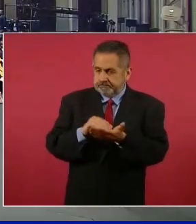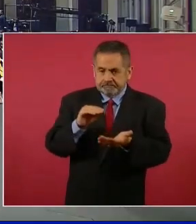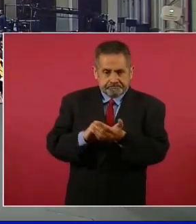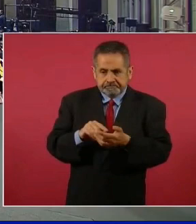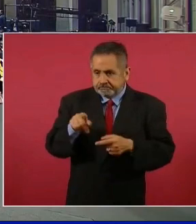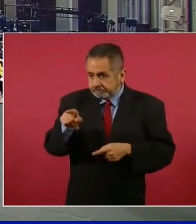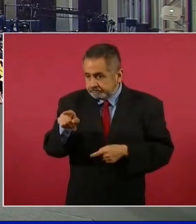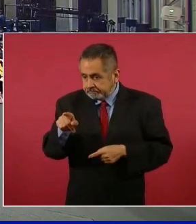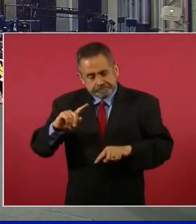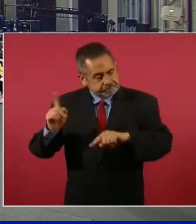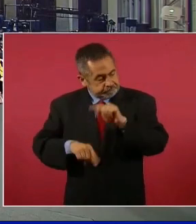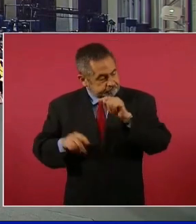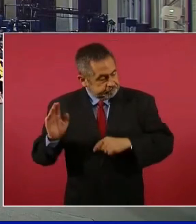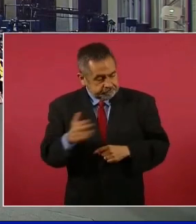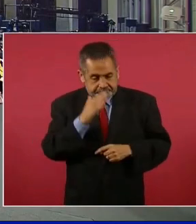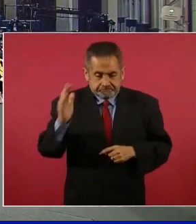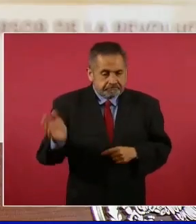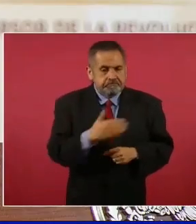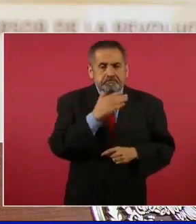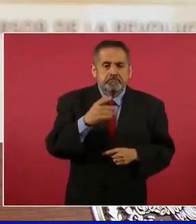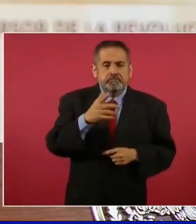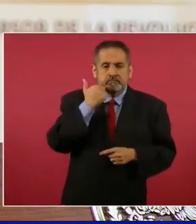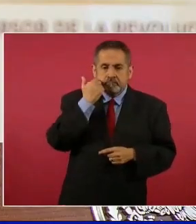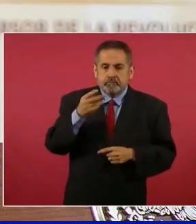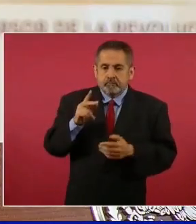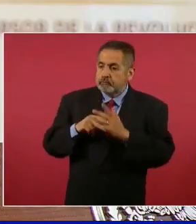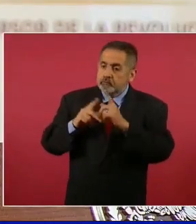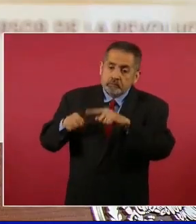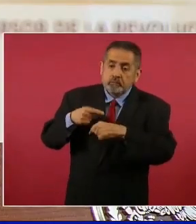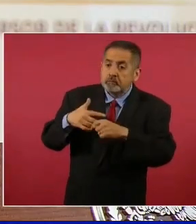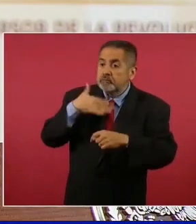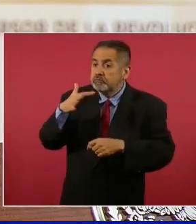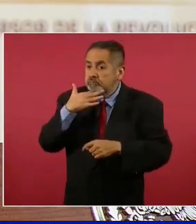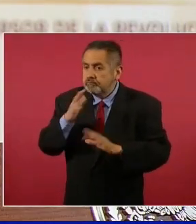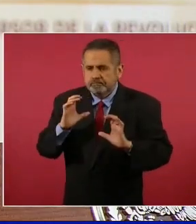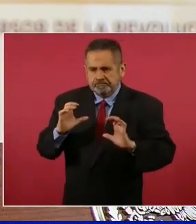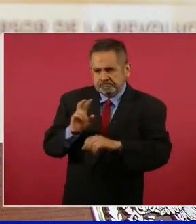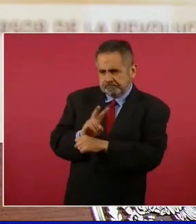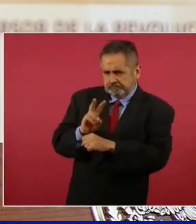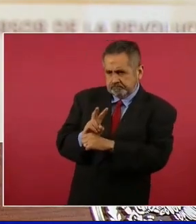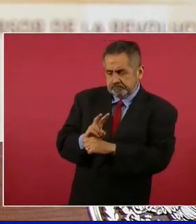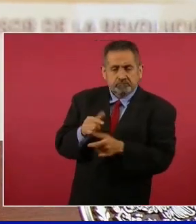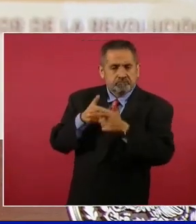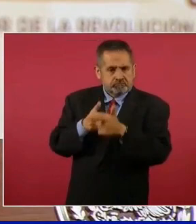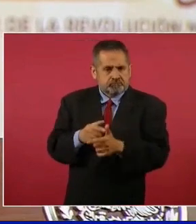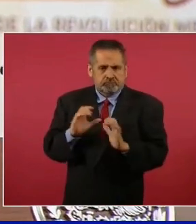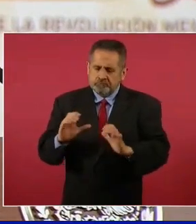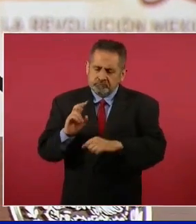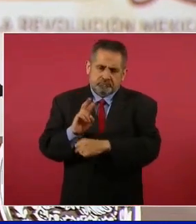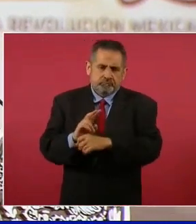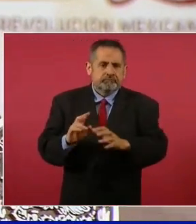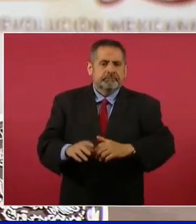y estamos cuidando que no haya corrupción y se va a seguir cuidando.